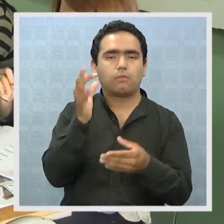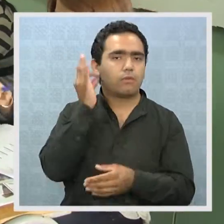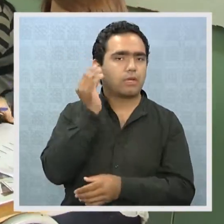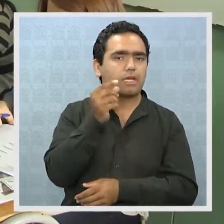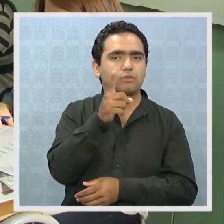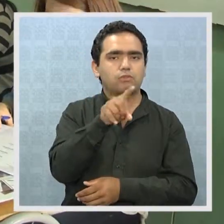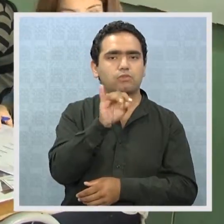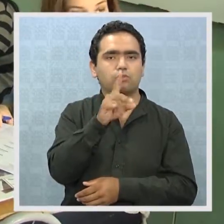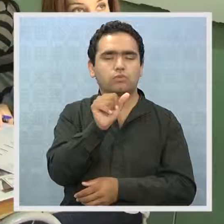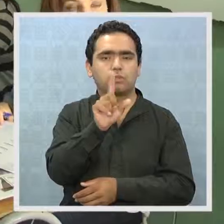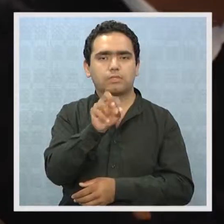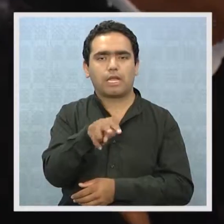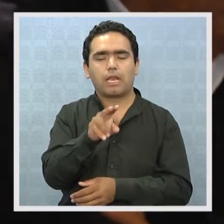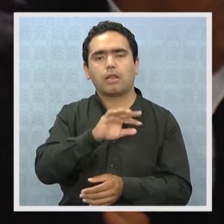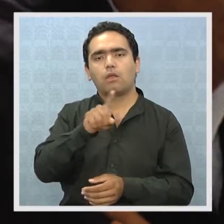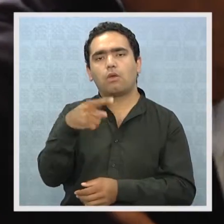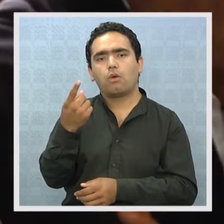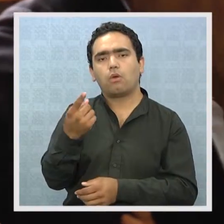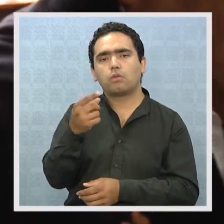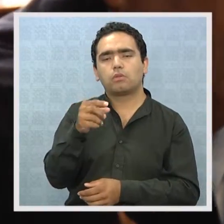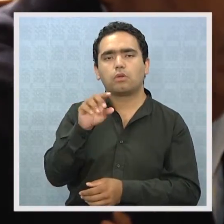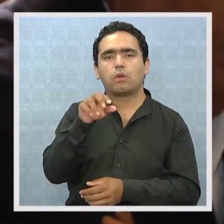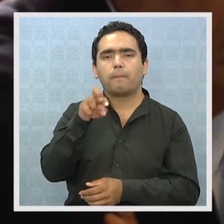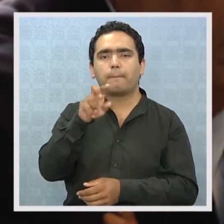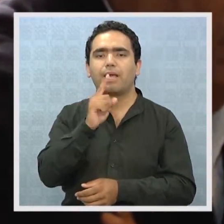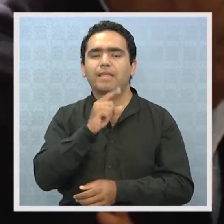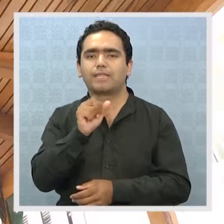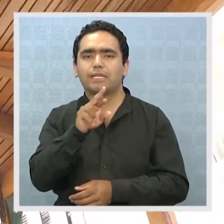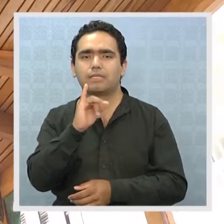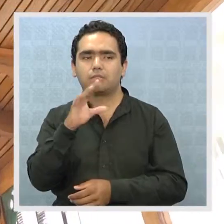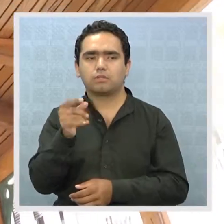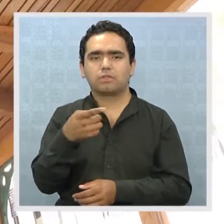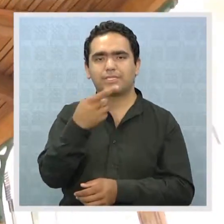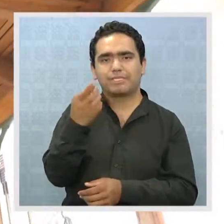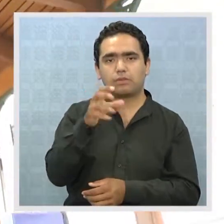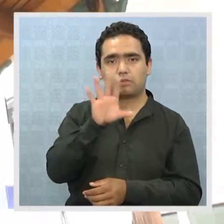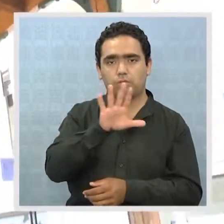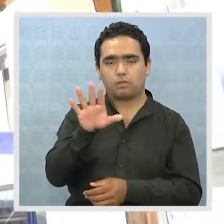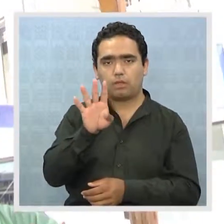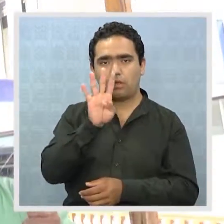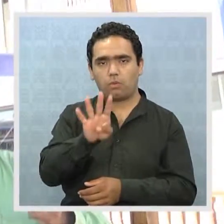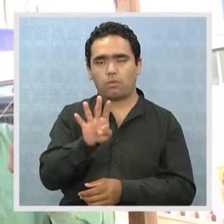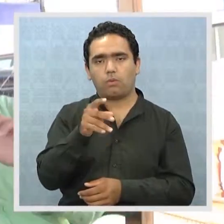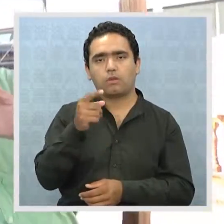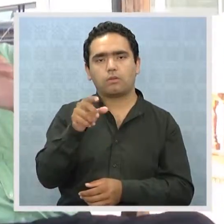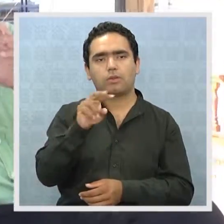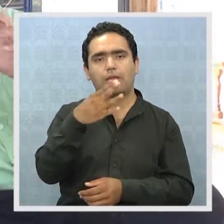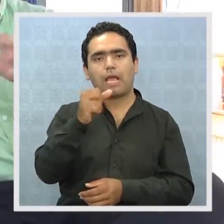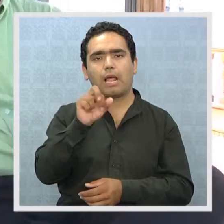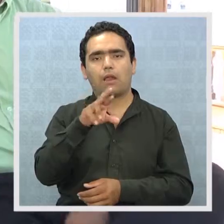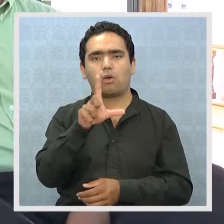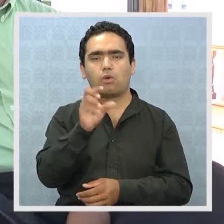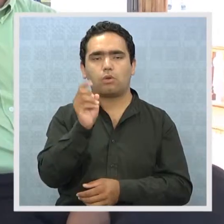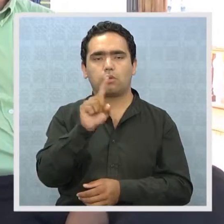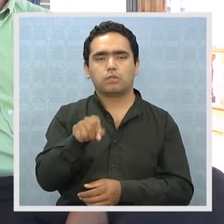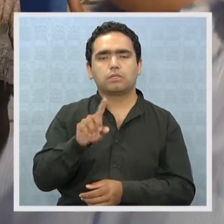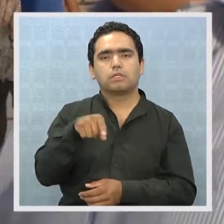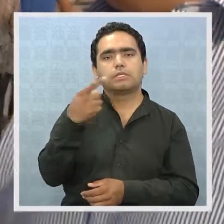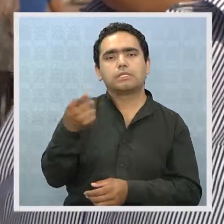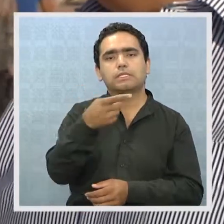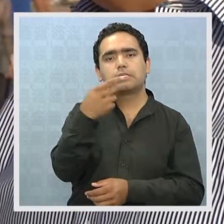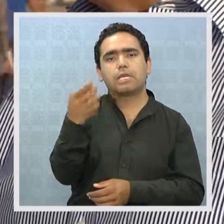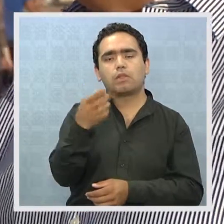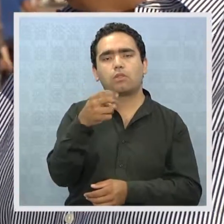C. Smith, 216 sufragios a Patricio Ferreira, 154 para Carlos Anz y 112